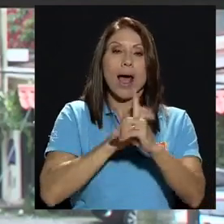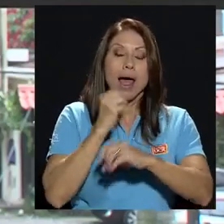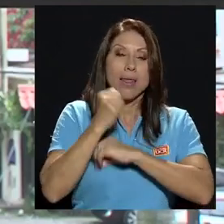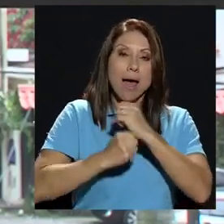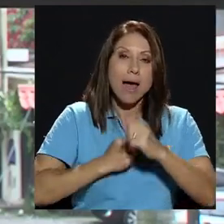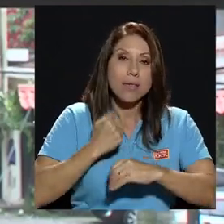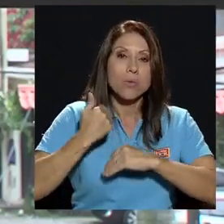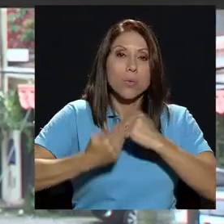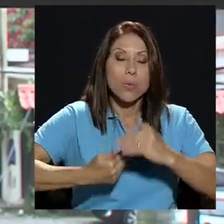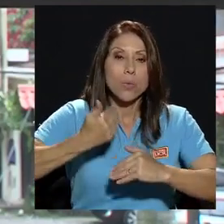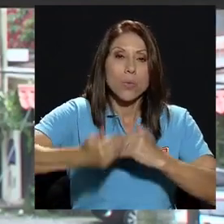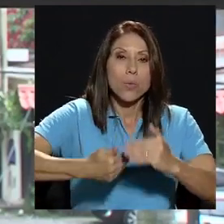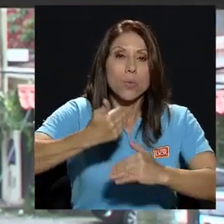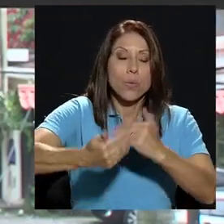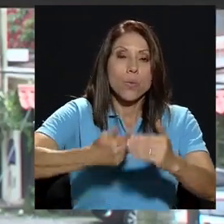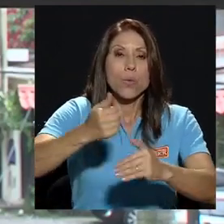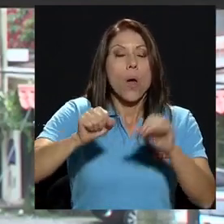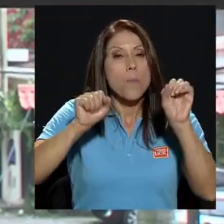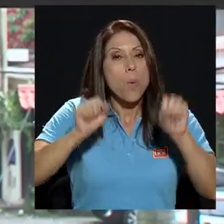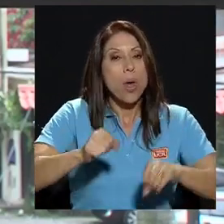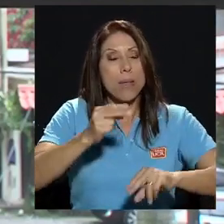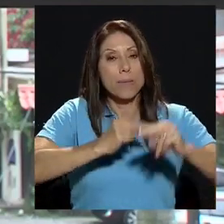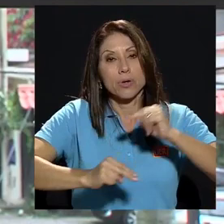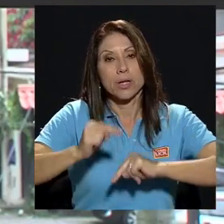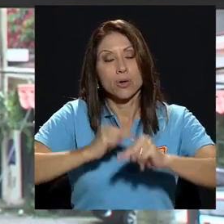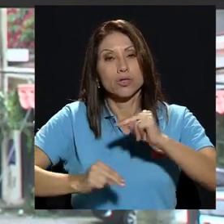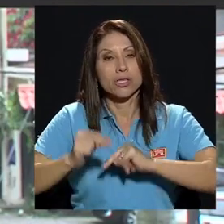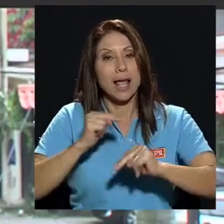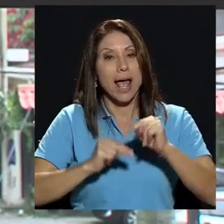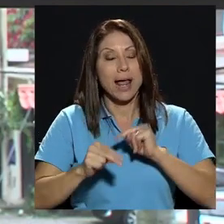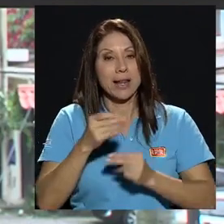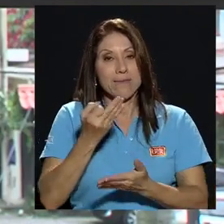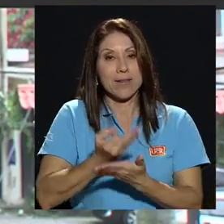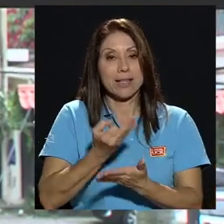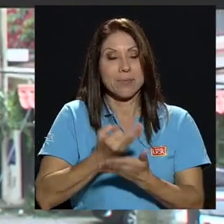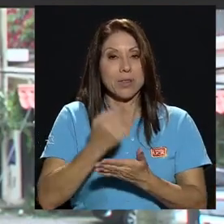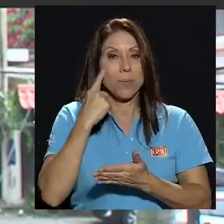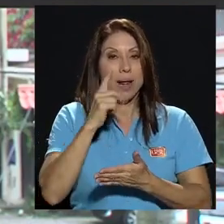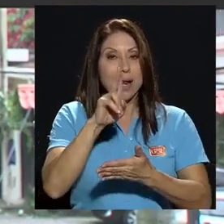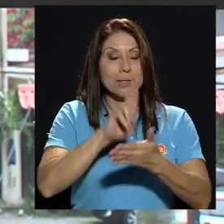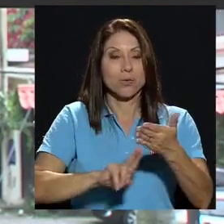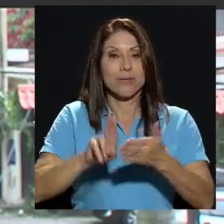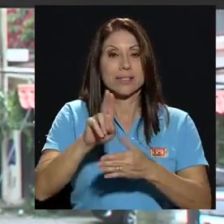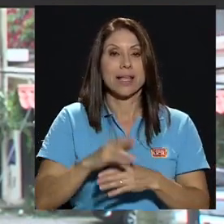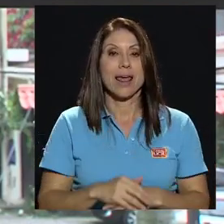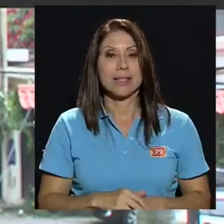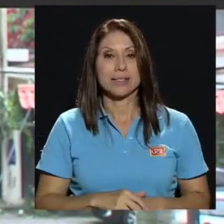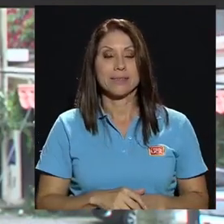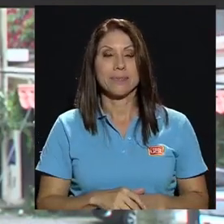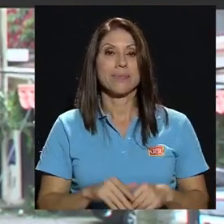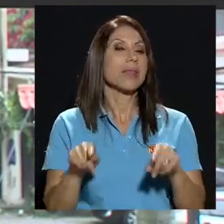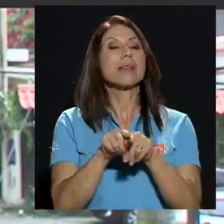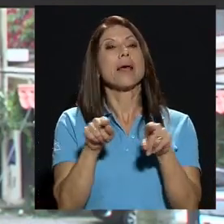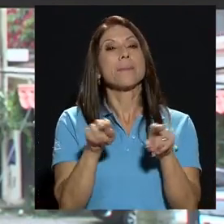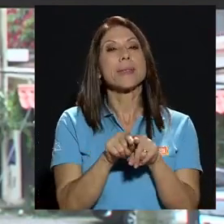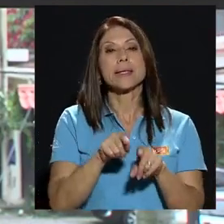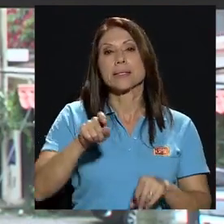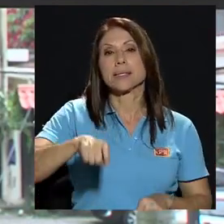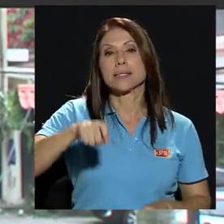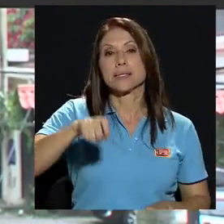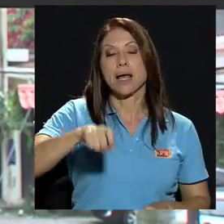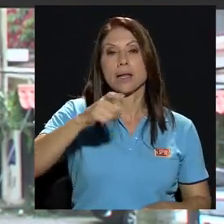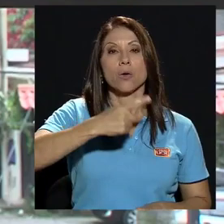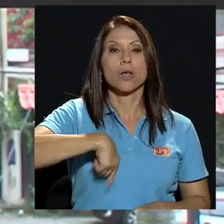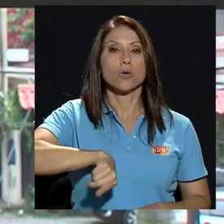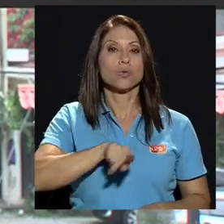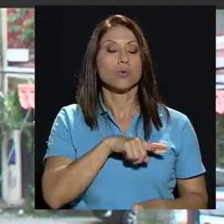cuando corresponde podemos negociar precisamente ese financiamiento para las universidades dicho esto también es necesario